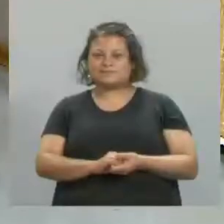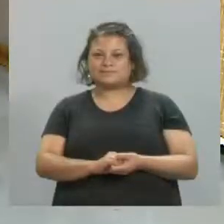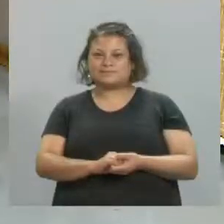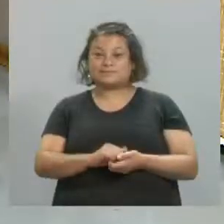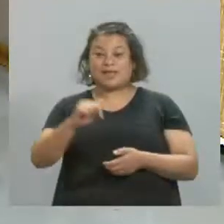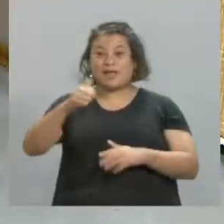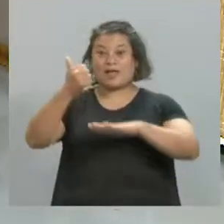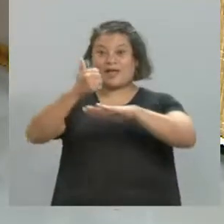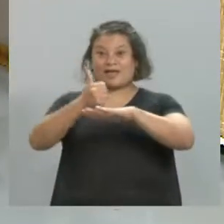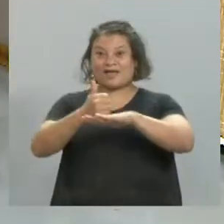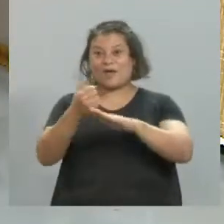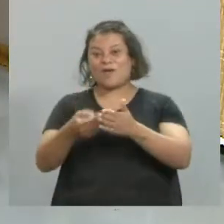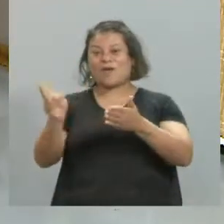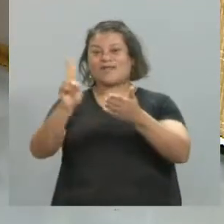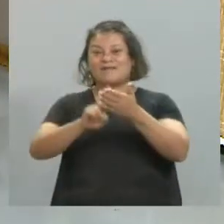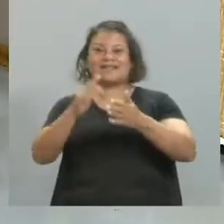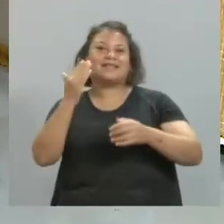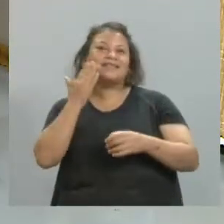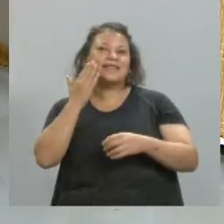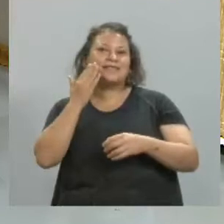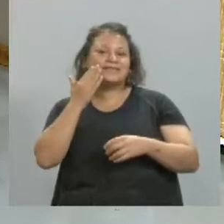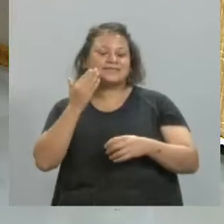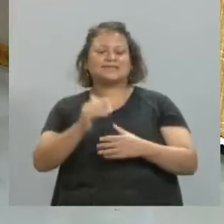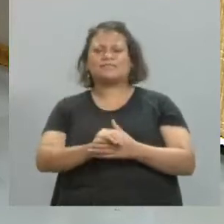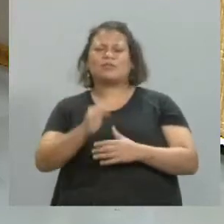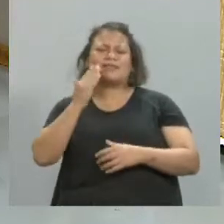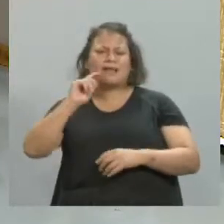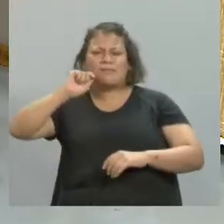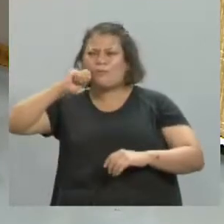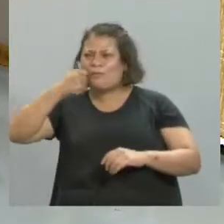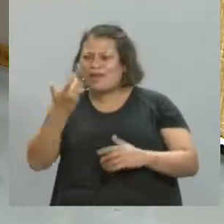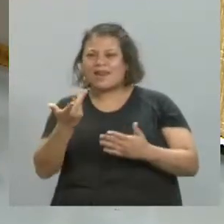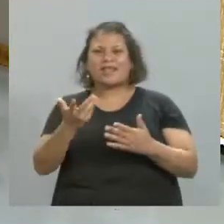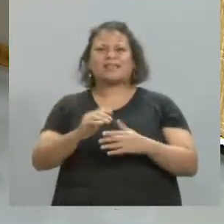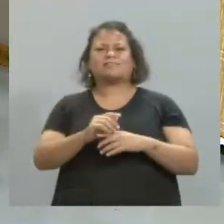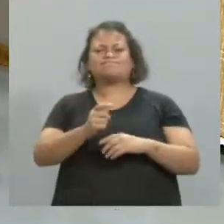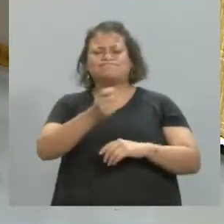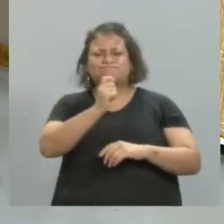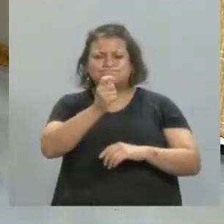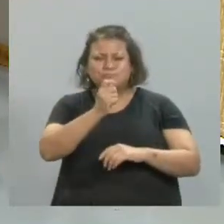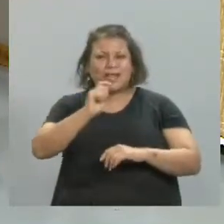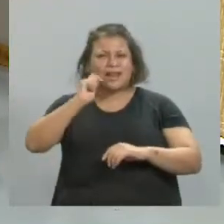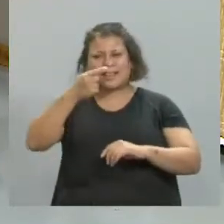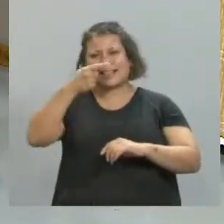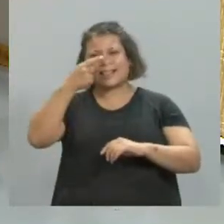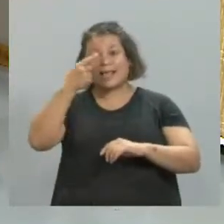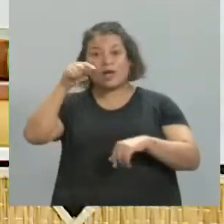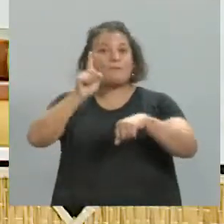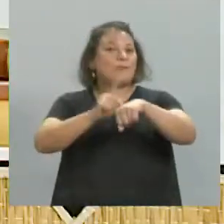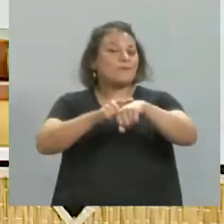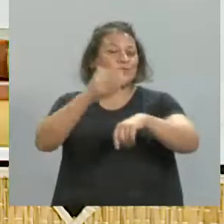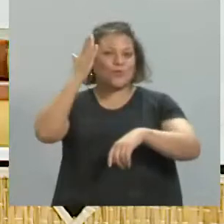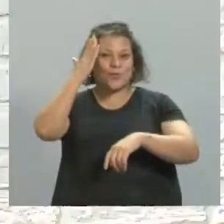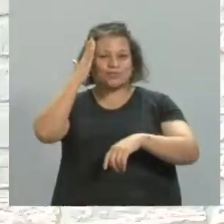Bueno, estamos de vuelta aquí en Atardecidos, nuevo bloque, una tarde lindísima, además con notas realmente muy lindas, es el momento de la cultura.